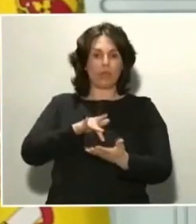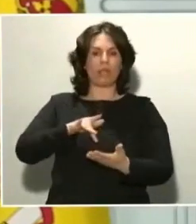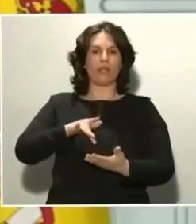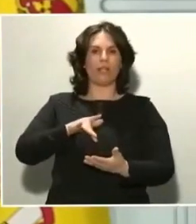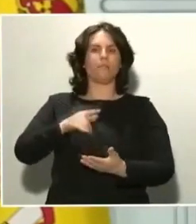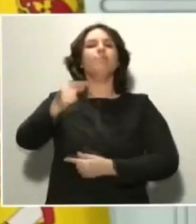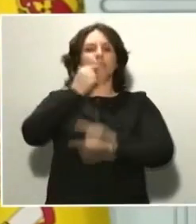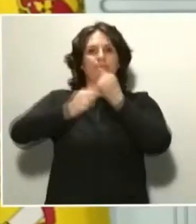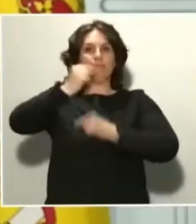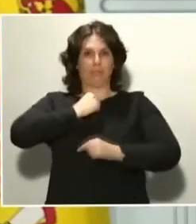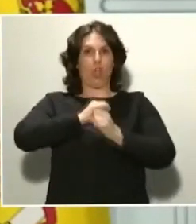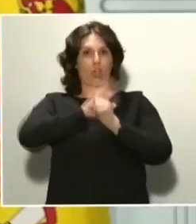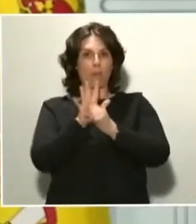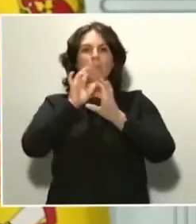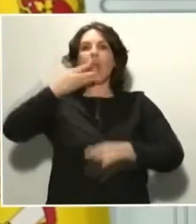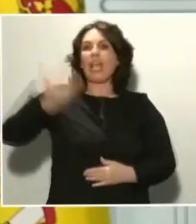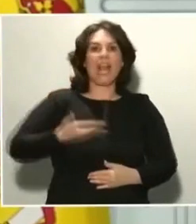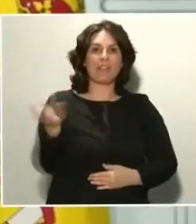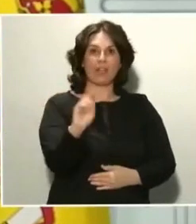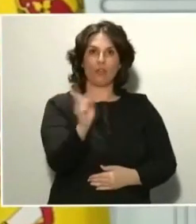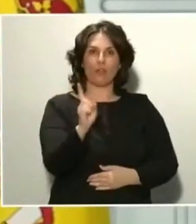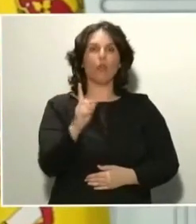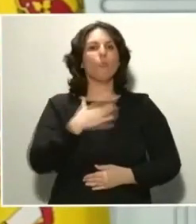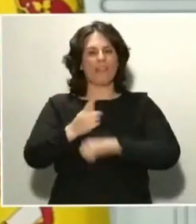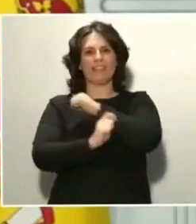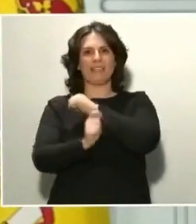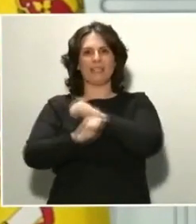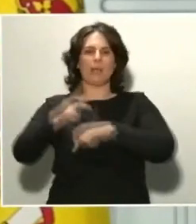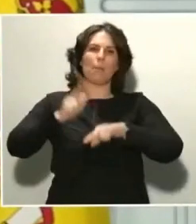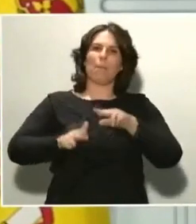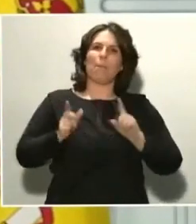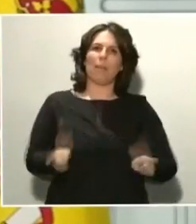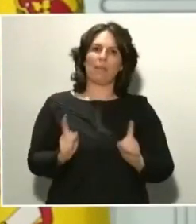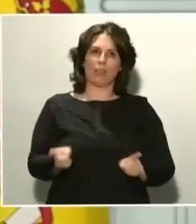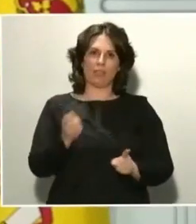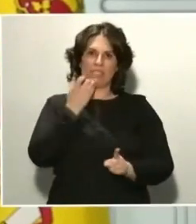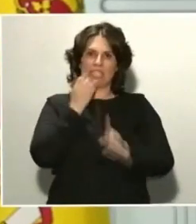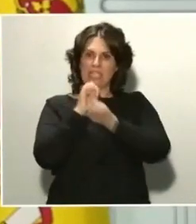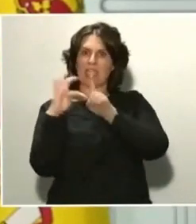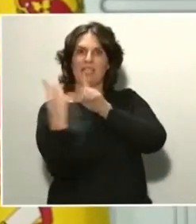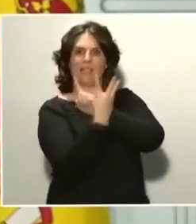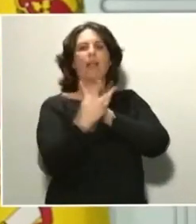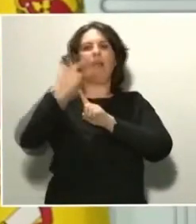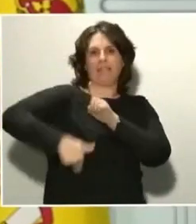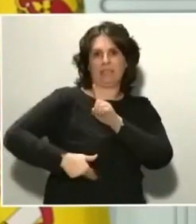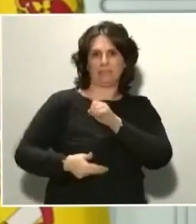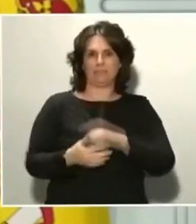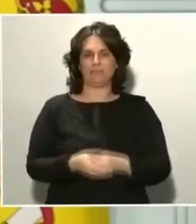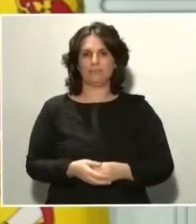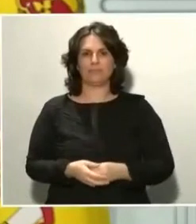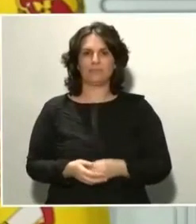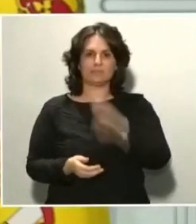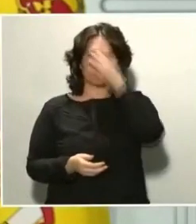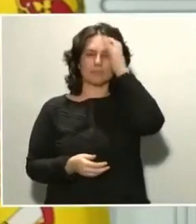ser efectivo como estrategia de prevención para personas que hayan estado cerca de pacientes positivos. Además, estamos